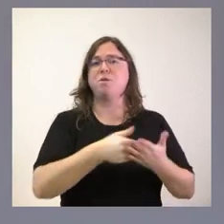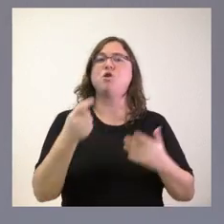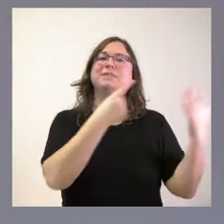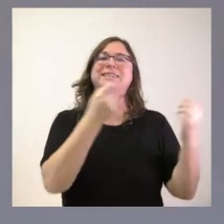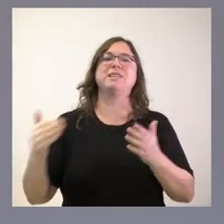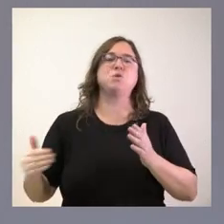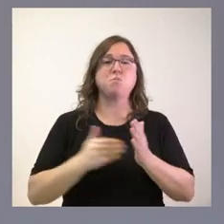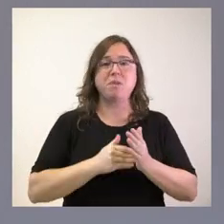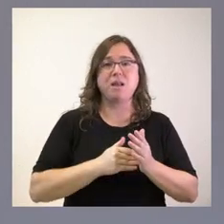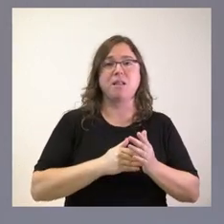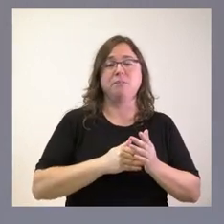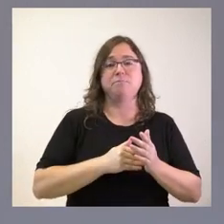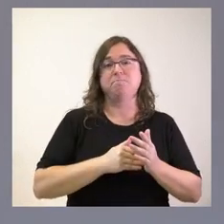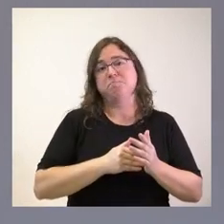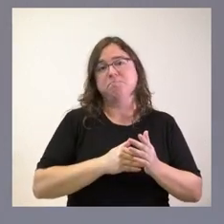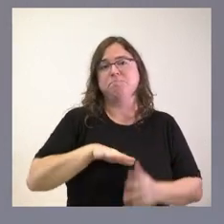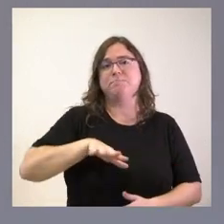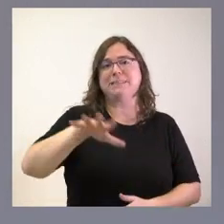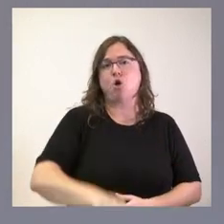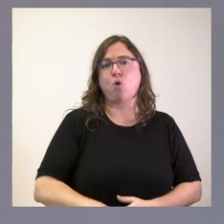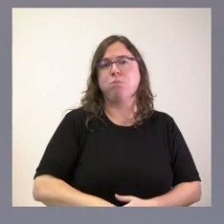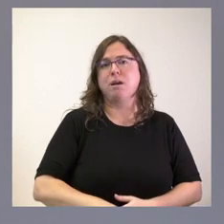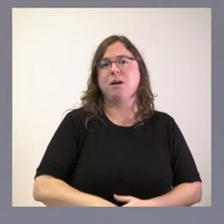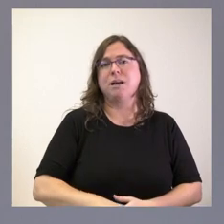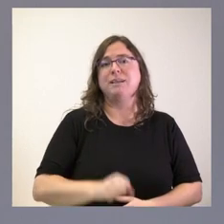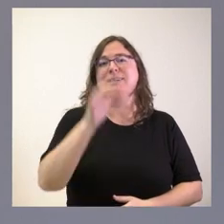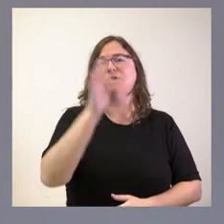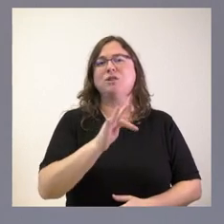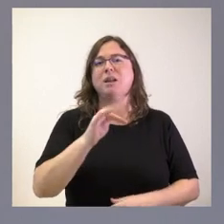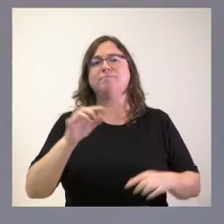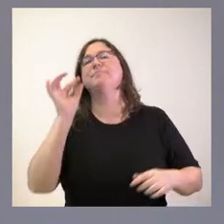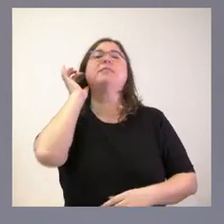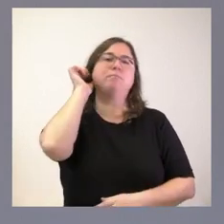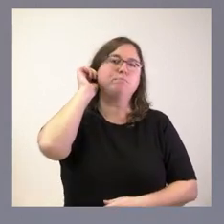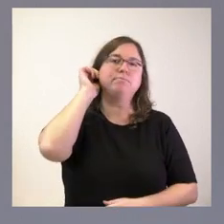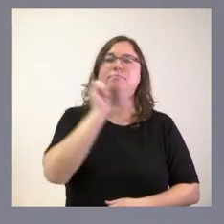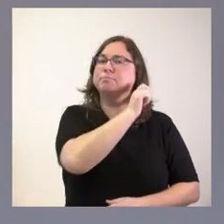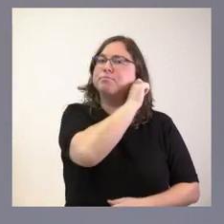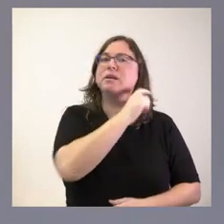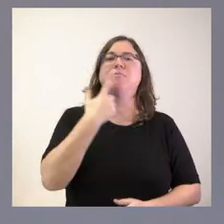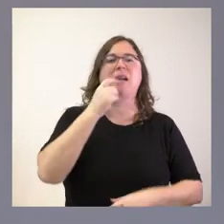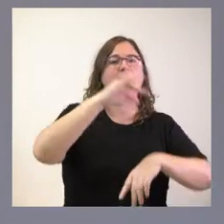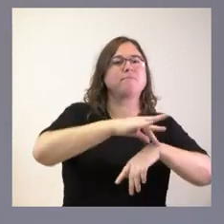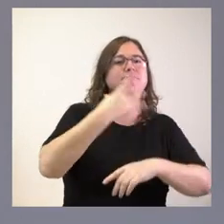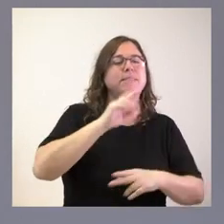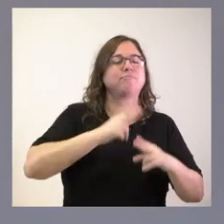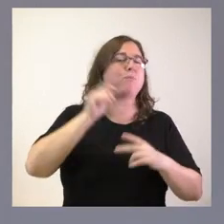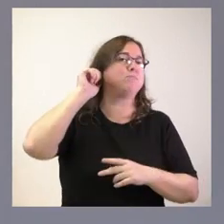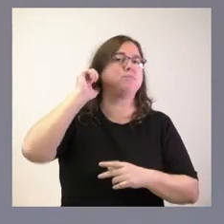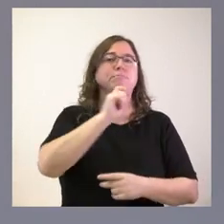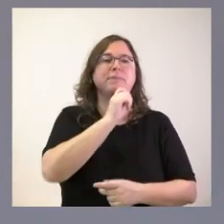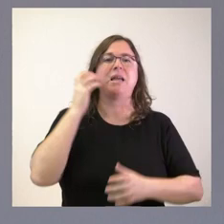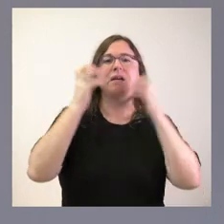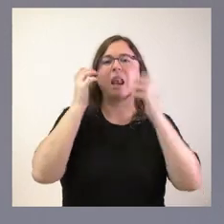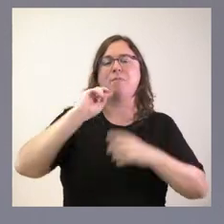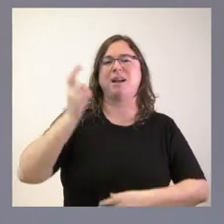se compran relativos a los crotales auriculares, crotales electrónicos y otro tipo de microchips de diversa